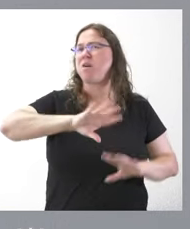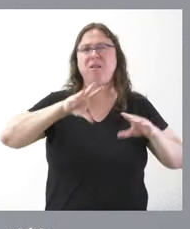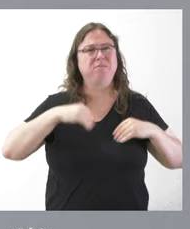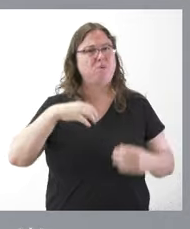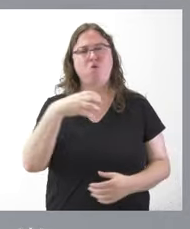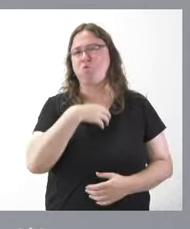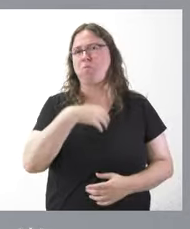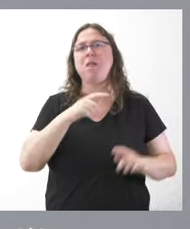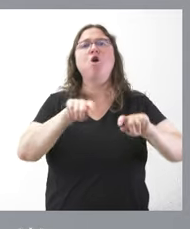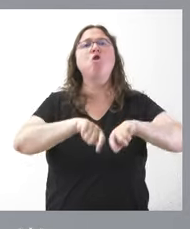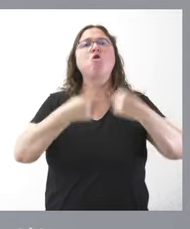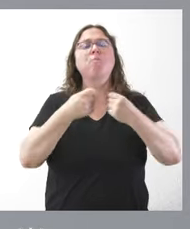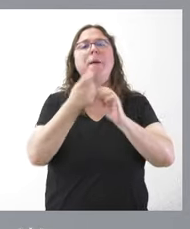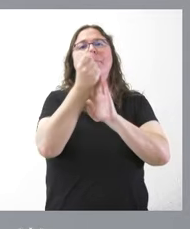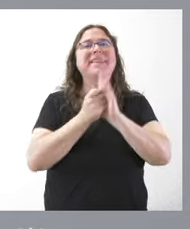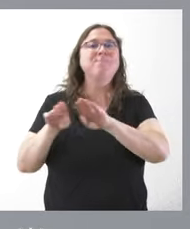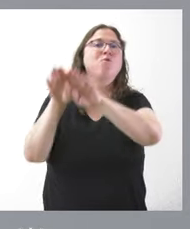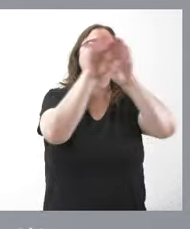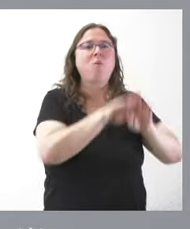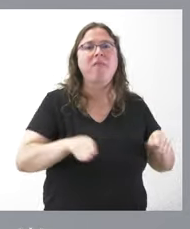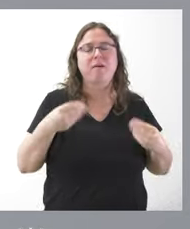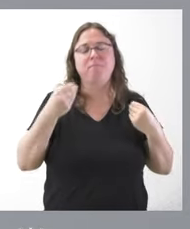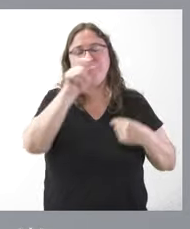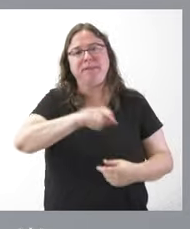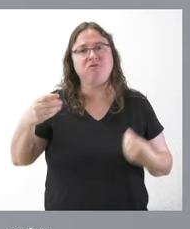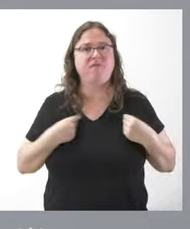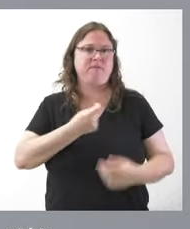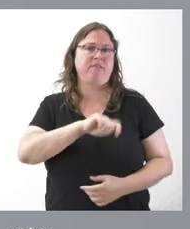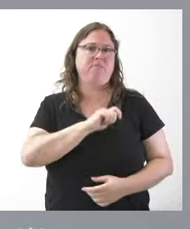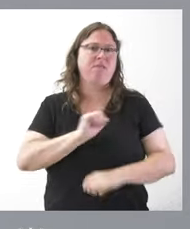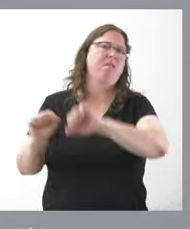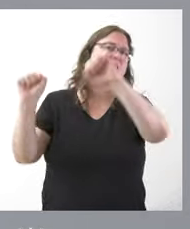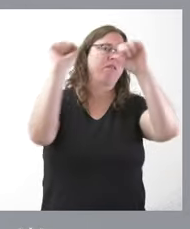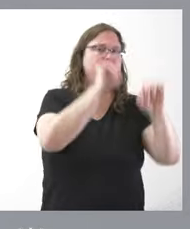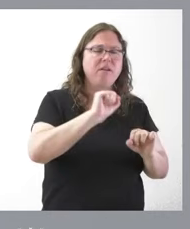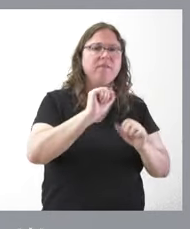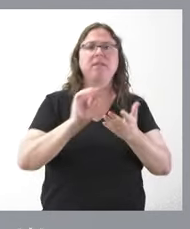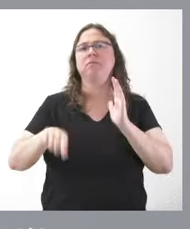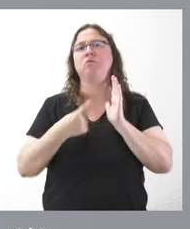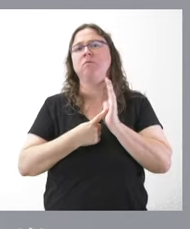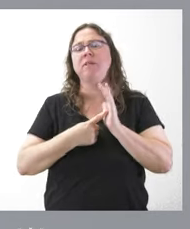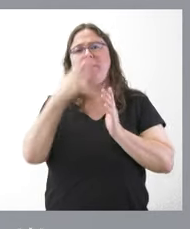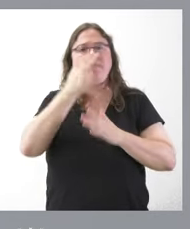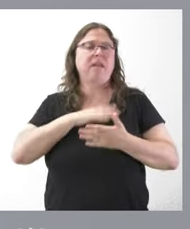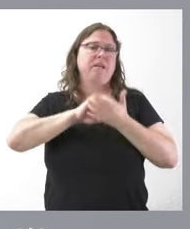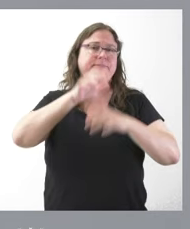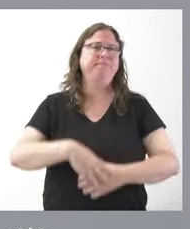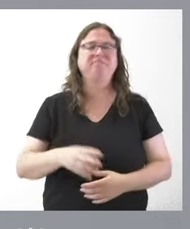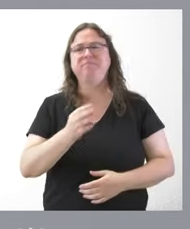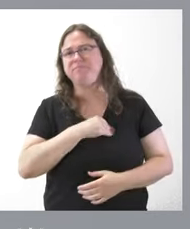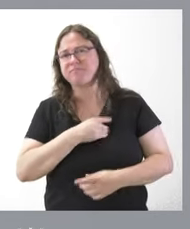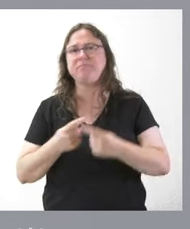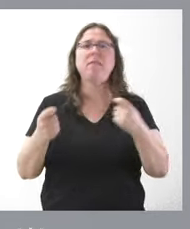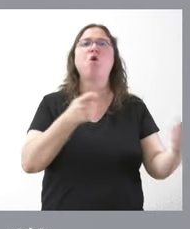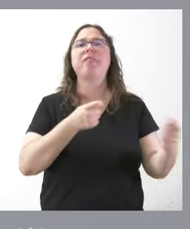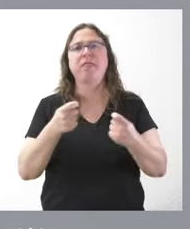que se rompa el principio de igualdad entre españoles y por tanto defenderemos los intereses de Castilla y León es una lástima que exista esta negociación